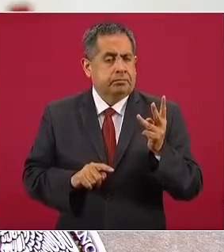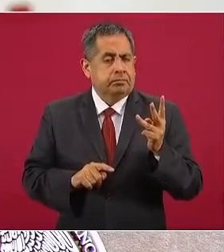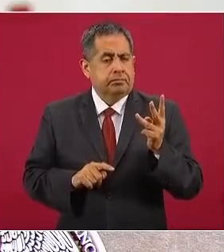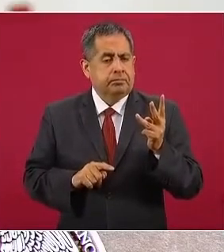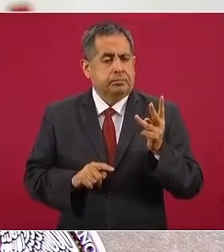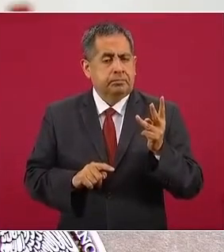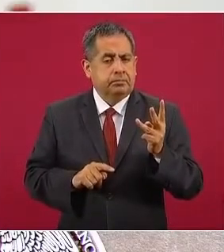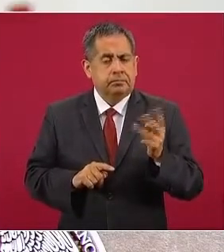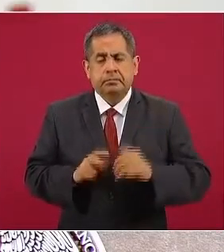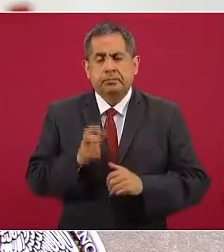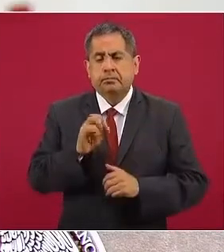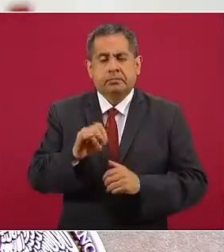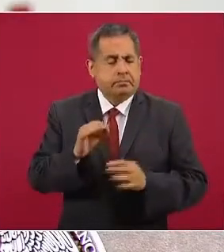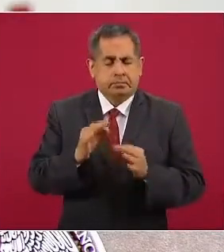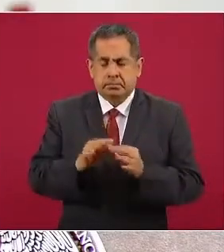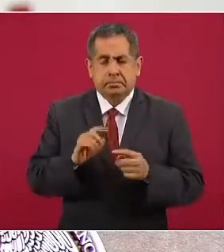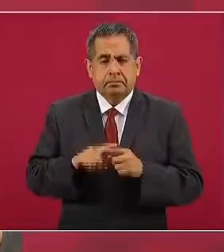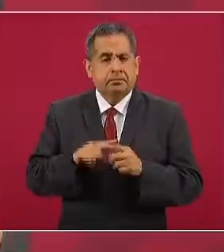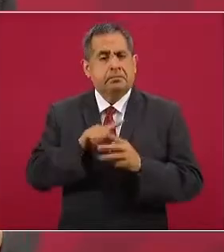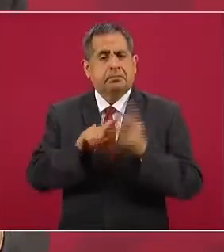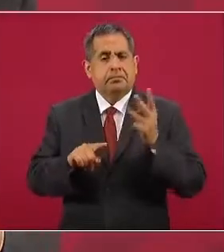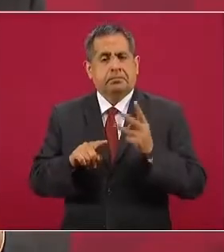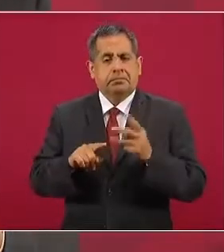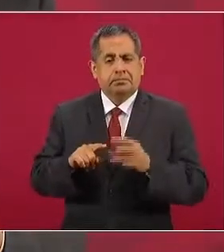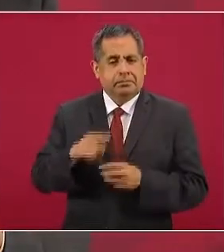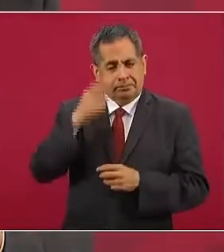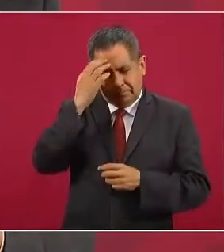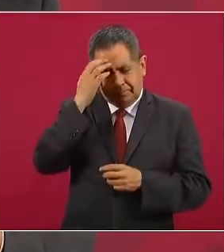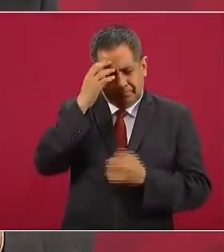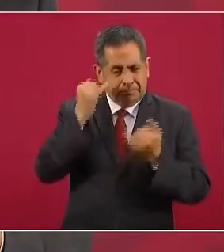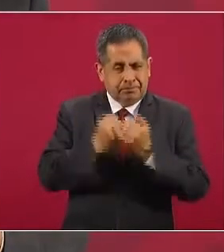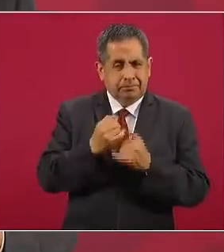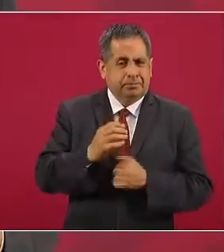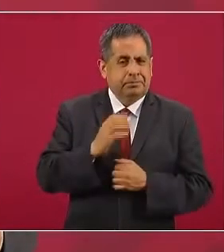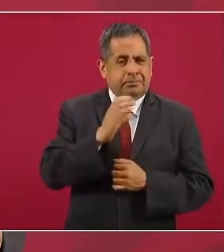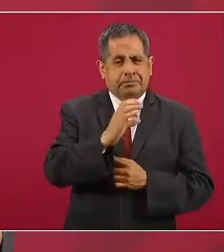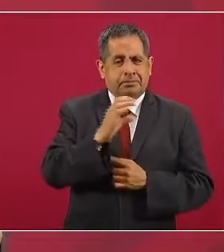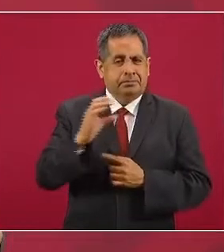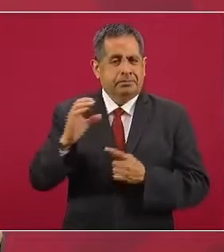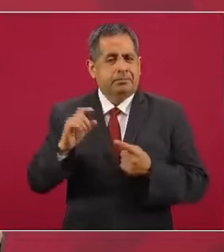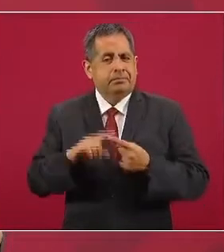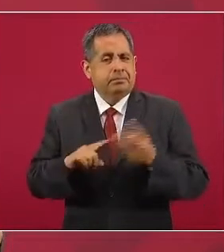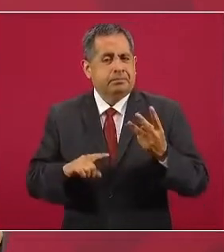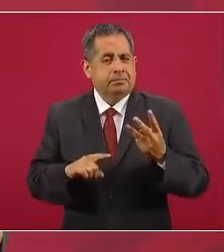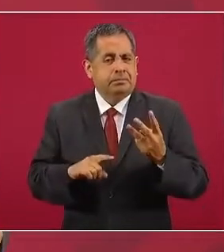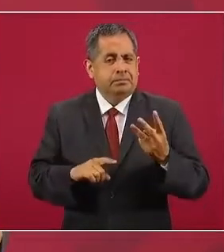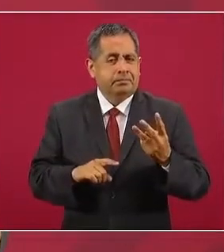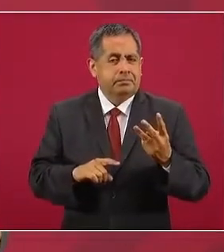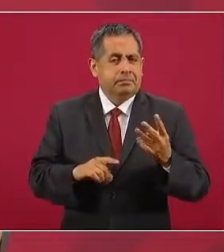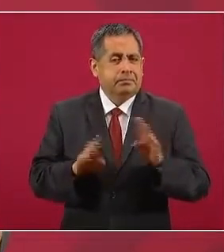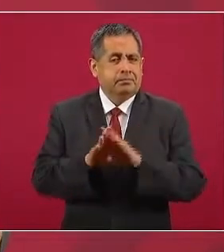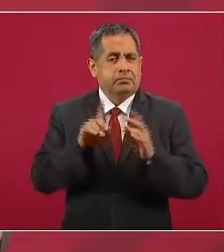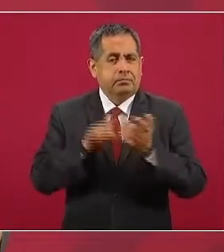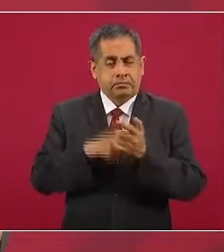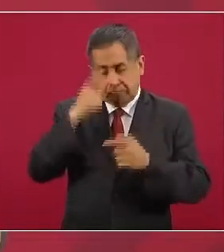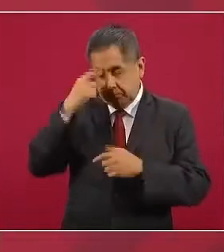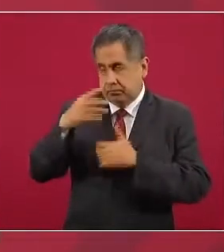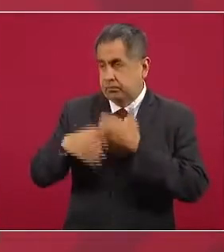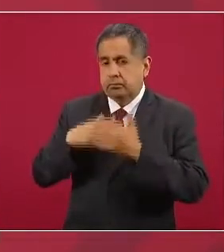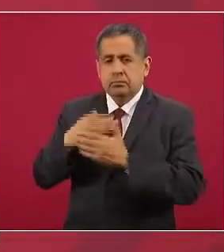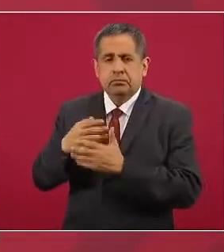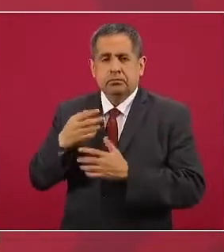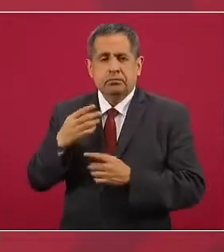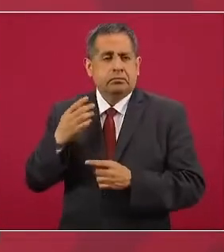Así como las trece que se requieren también para la política,